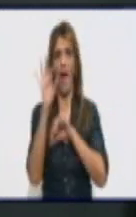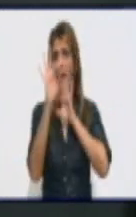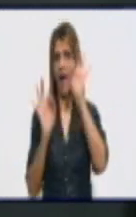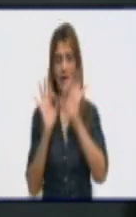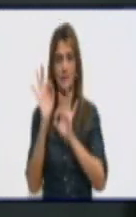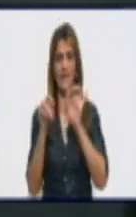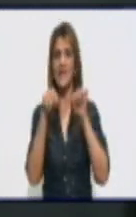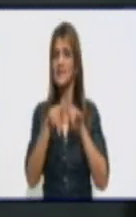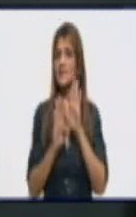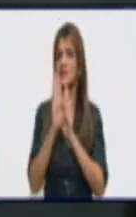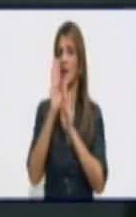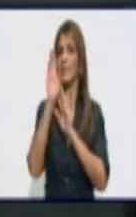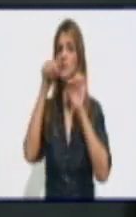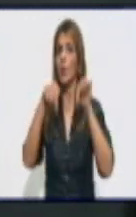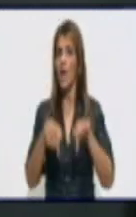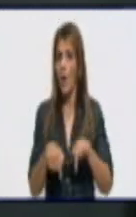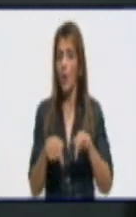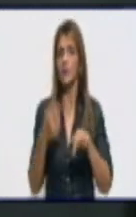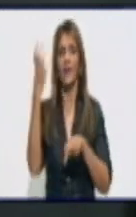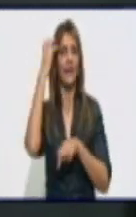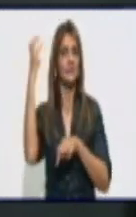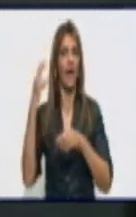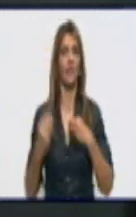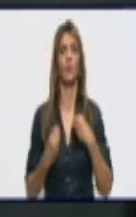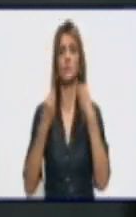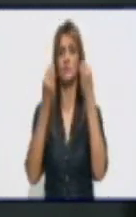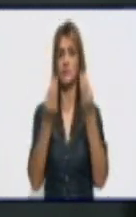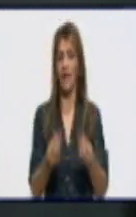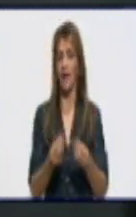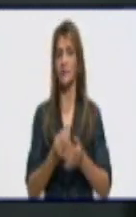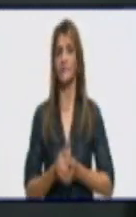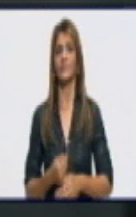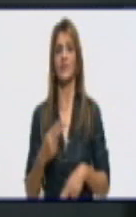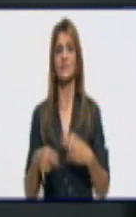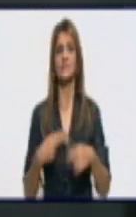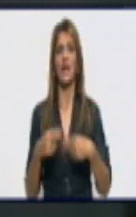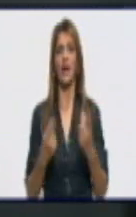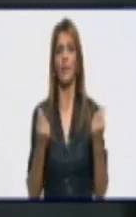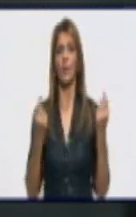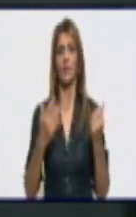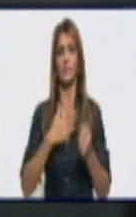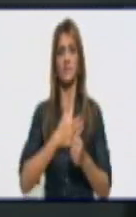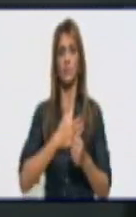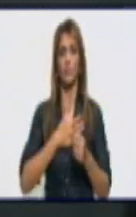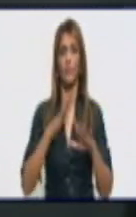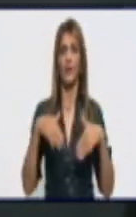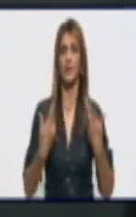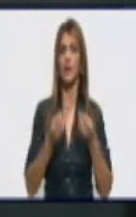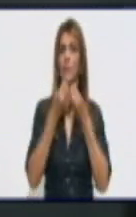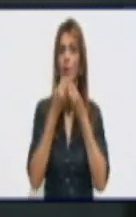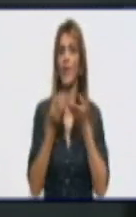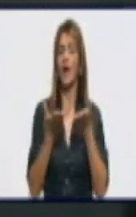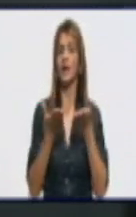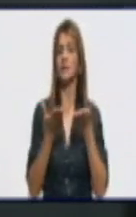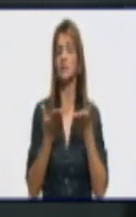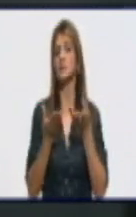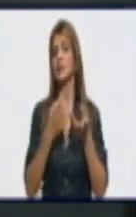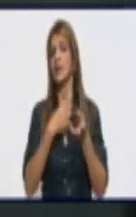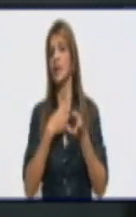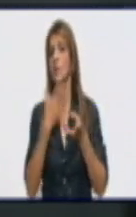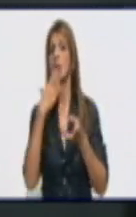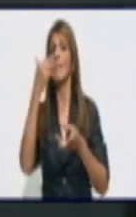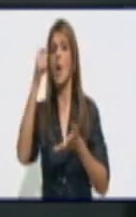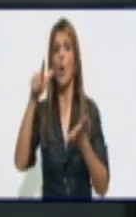hoy da el Estado y se sufraga por el presupuesto del Estado para que puedan obtener una mejor pensión. A partir del próximo